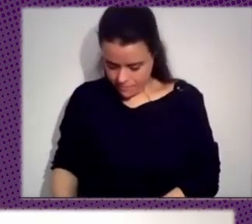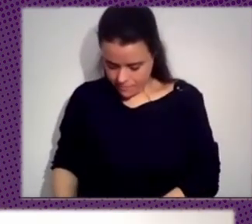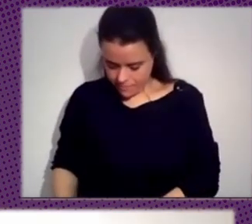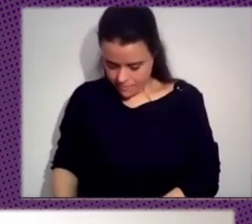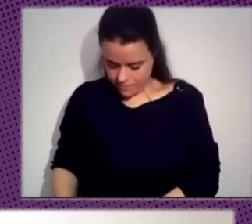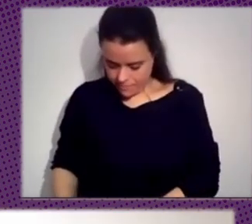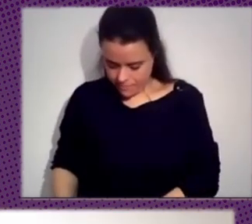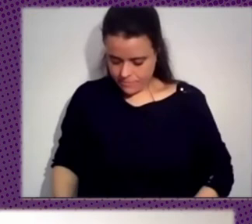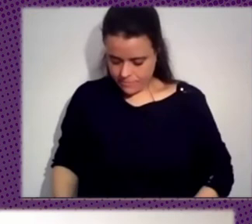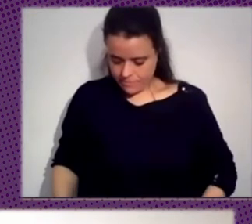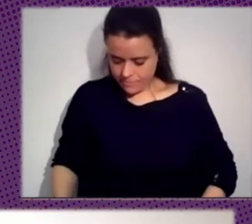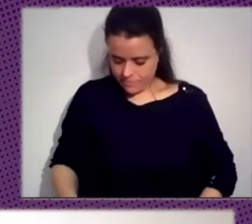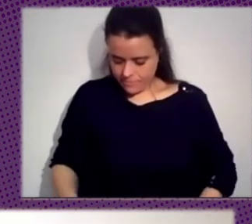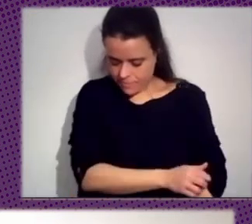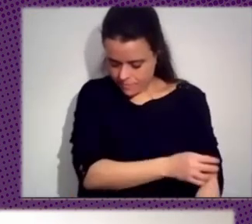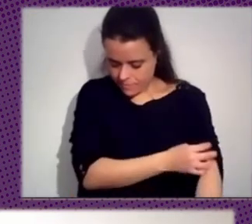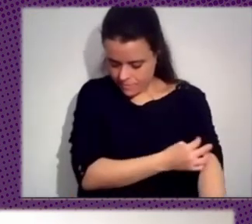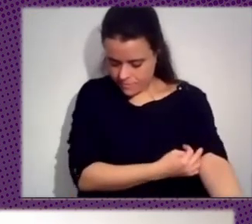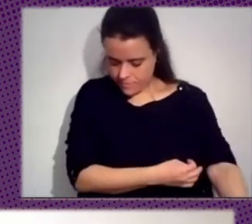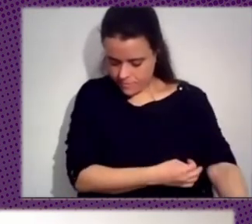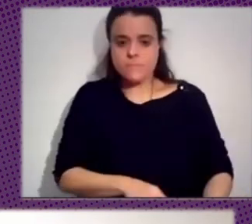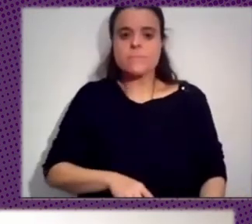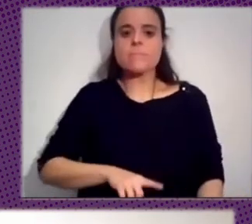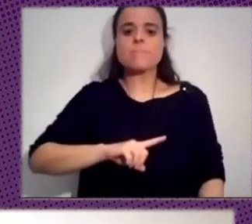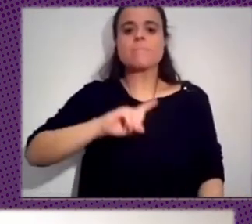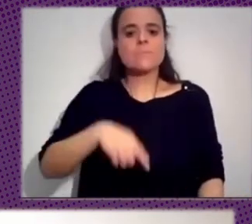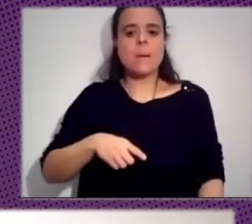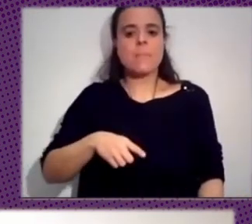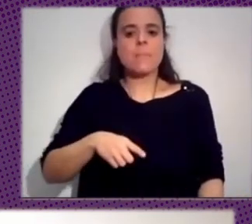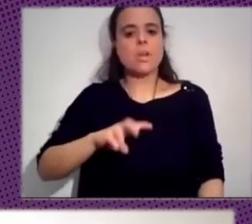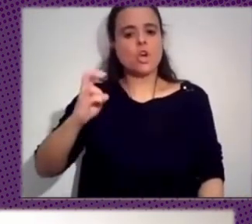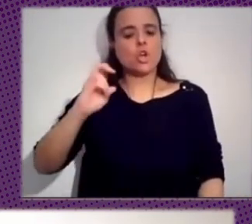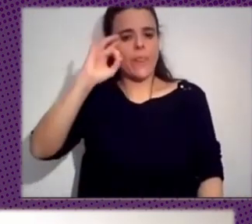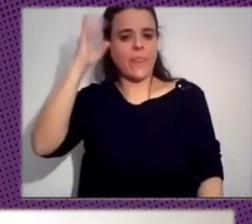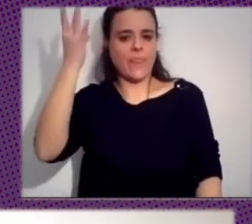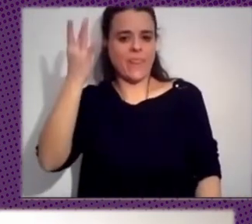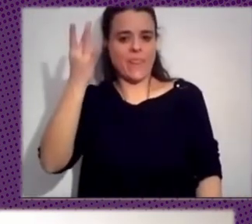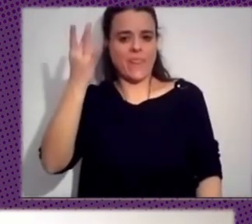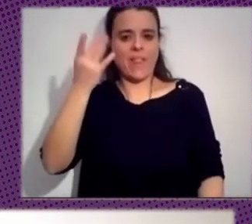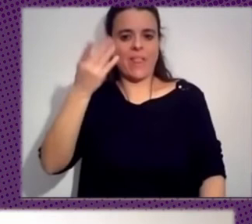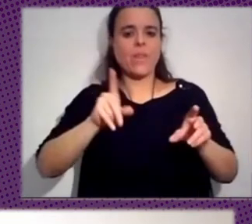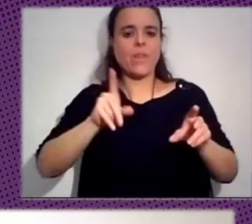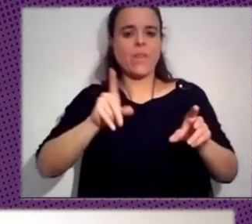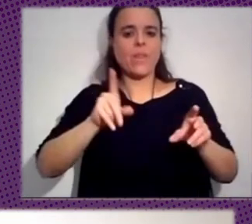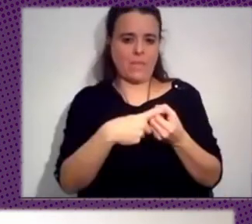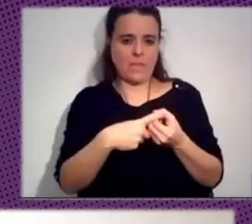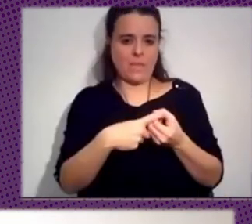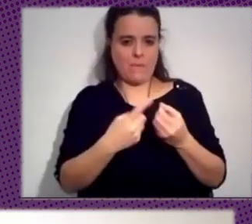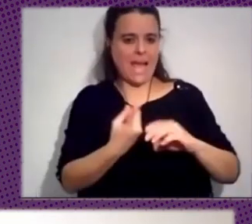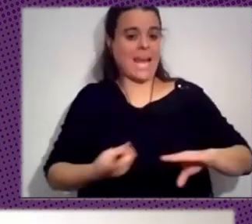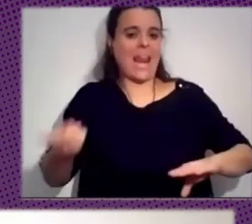la ciudadanía unida y organizada, que es la idea de una democracia participativa y radical en contra de